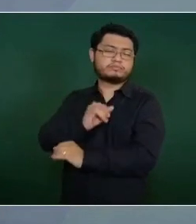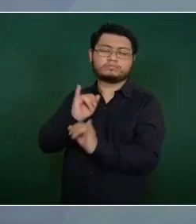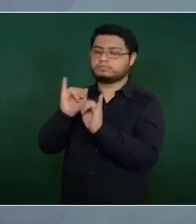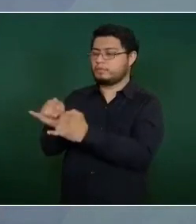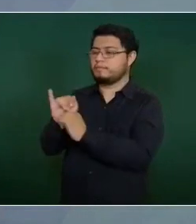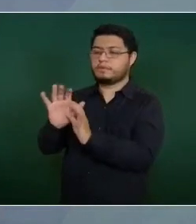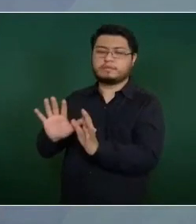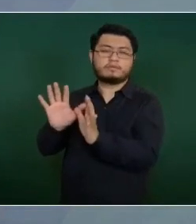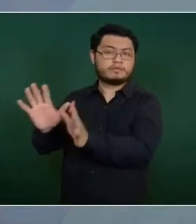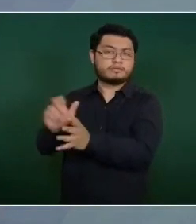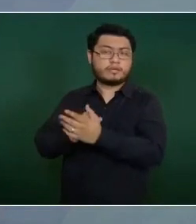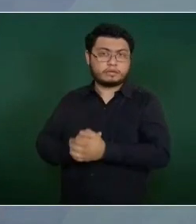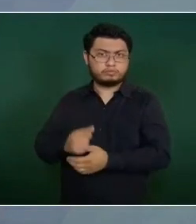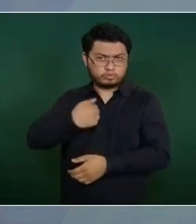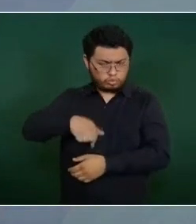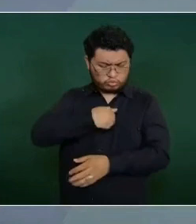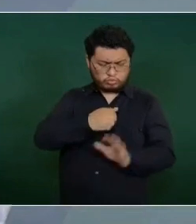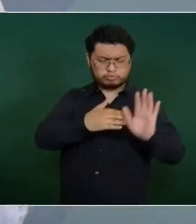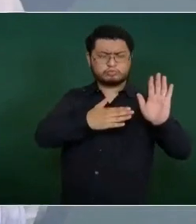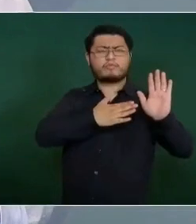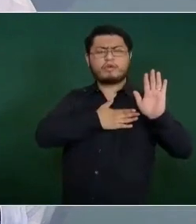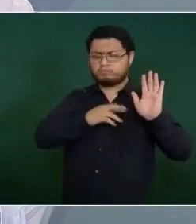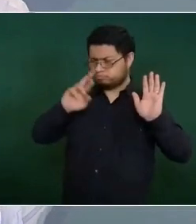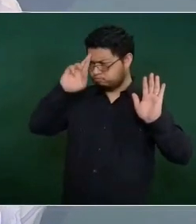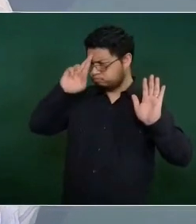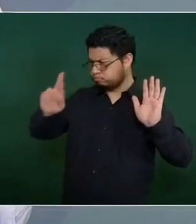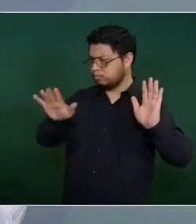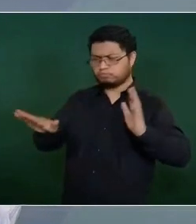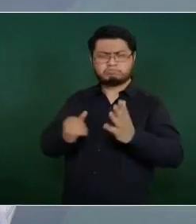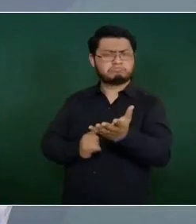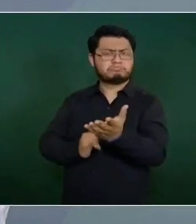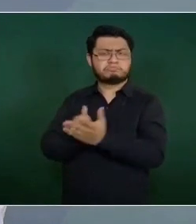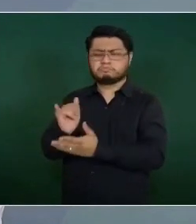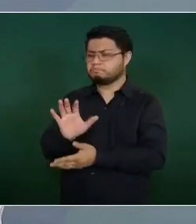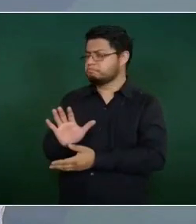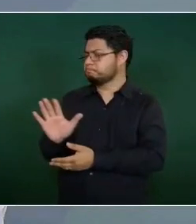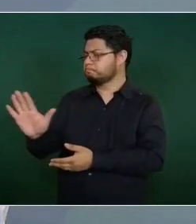nos comprometimos a respetar sus decisiones.